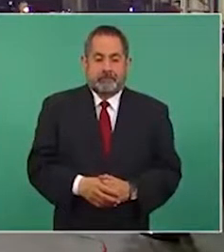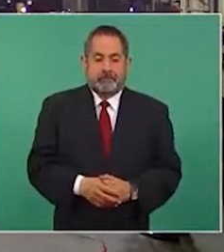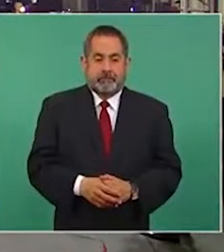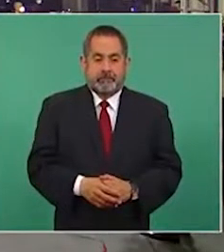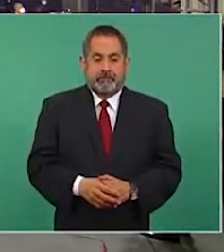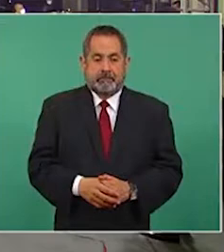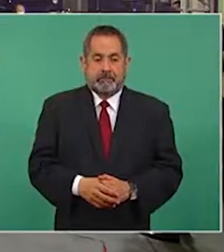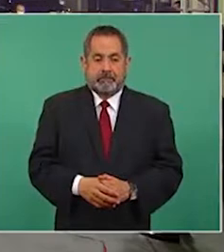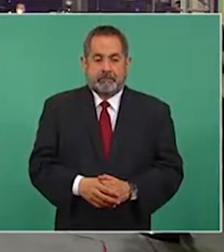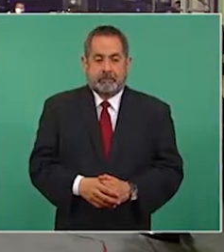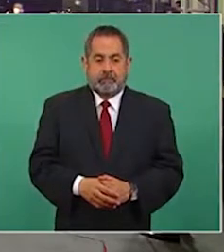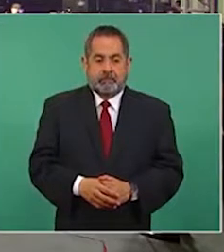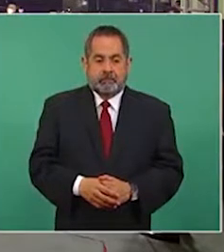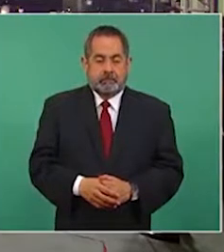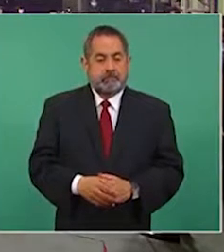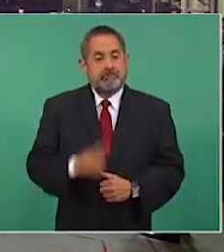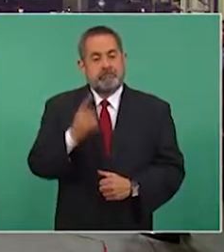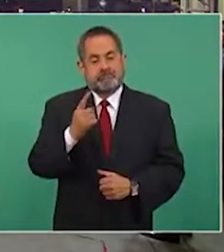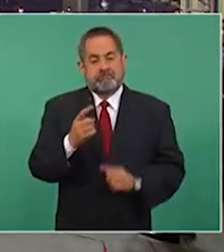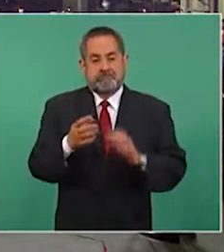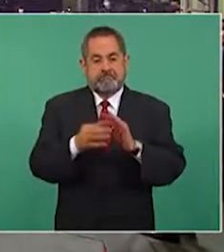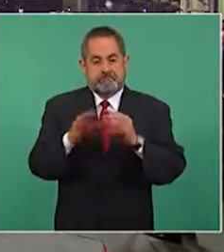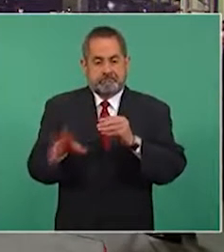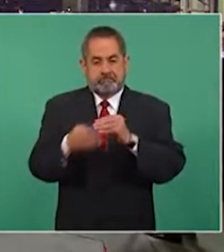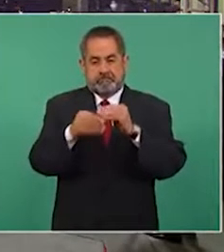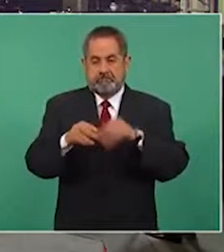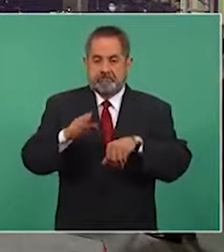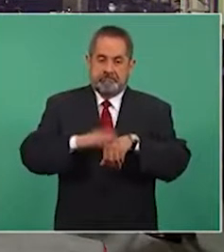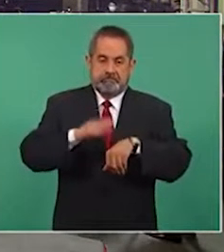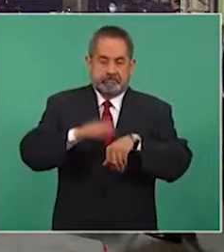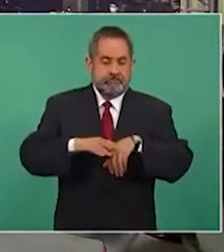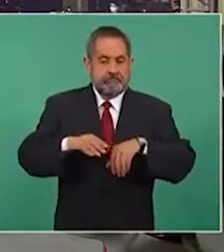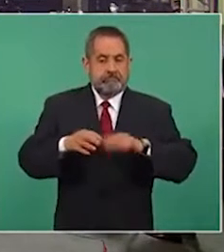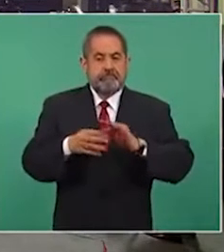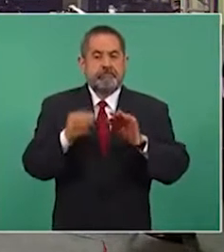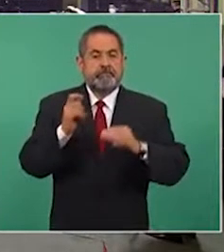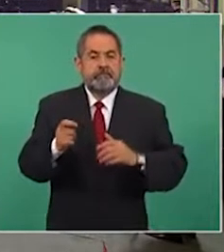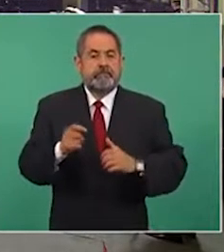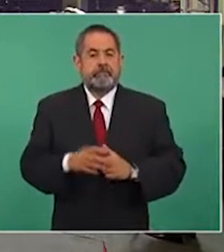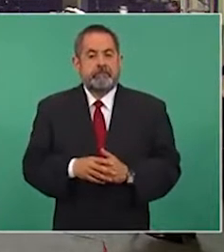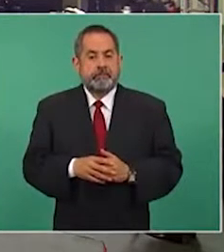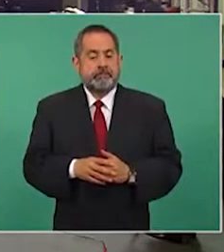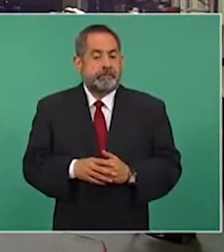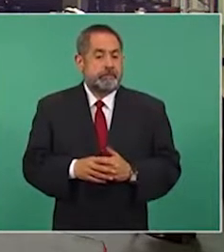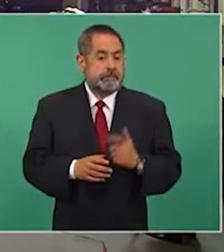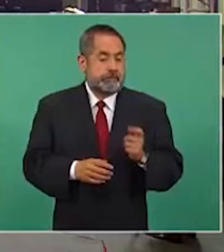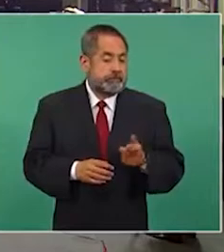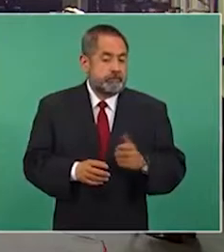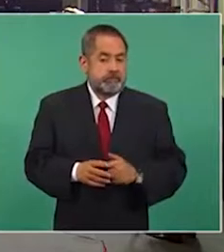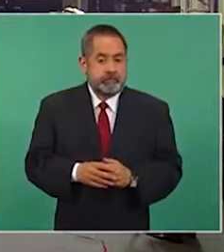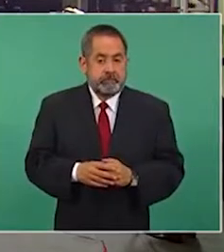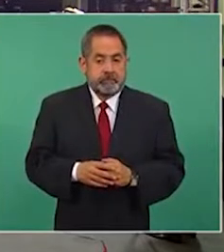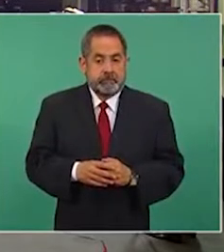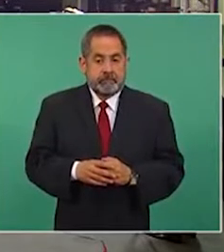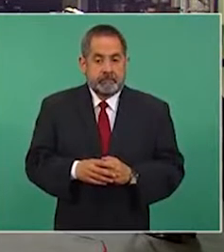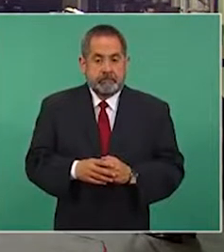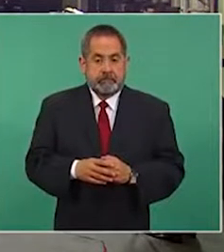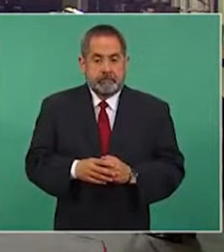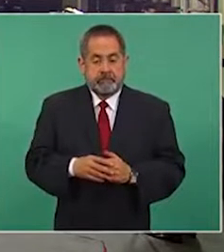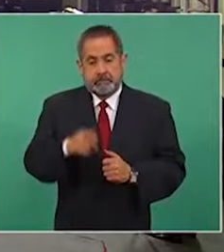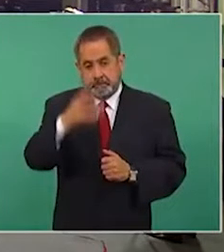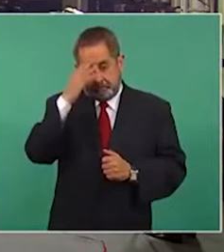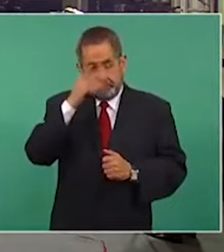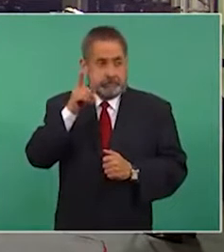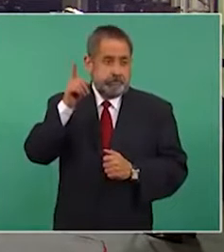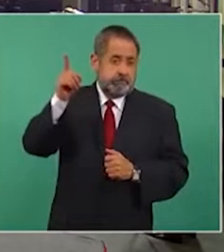Bueno, nada más agregar que por las intensas